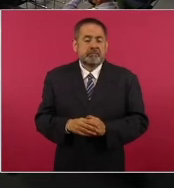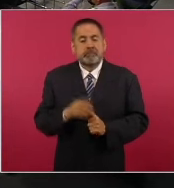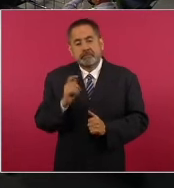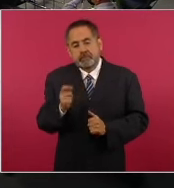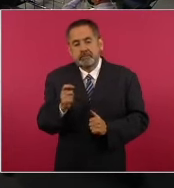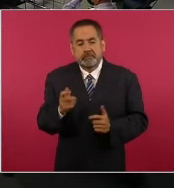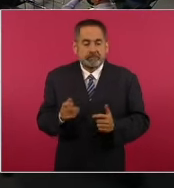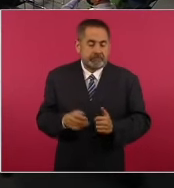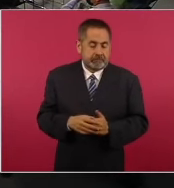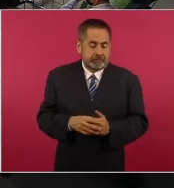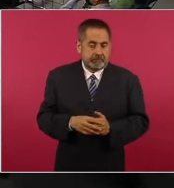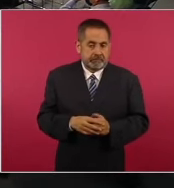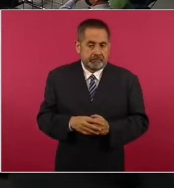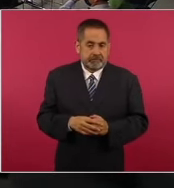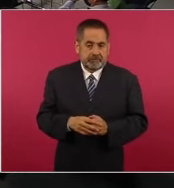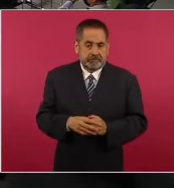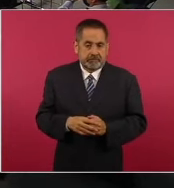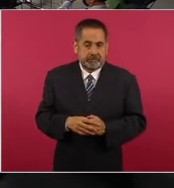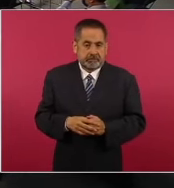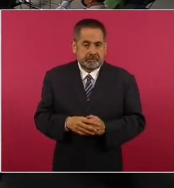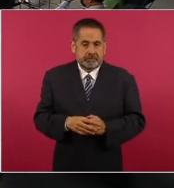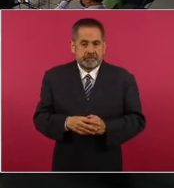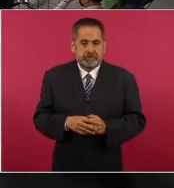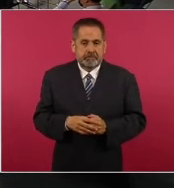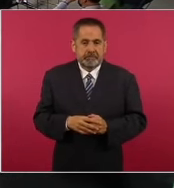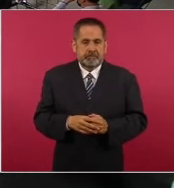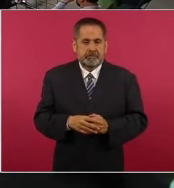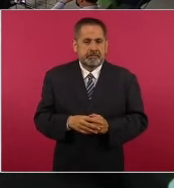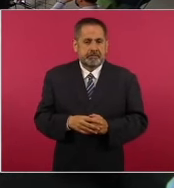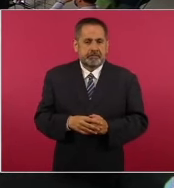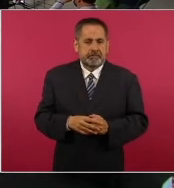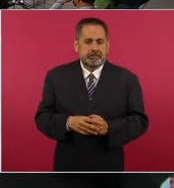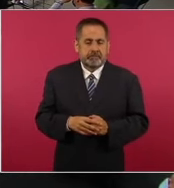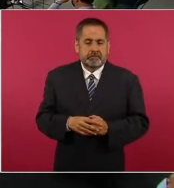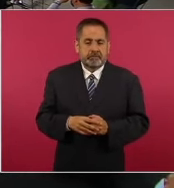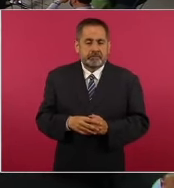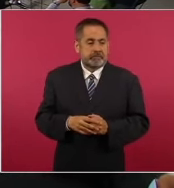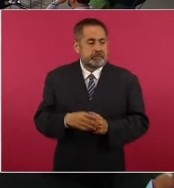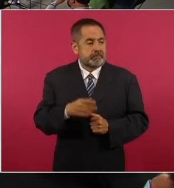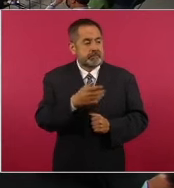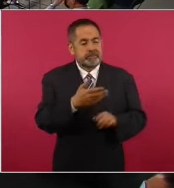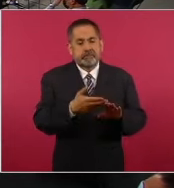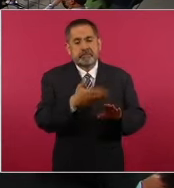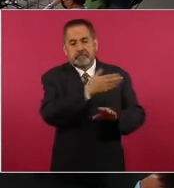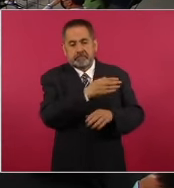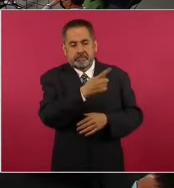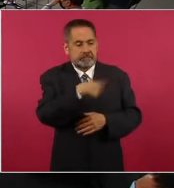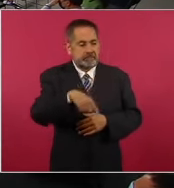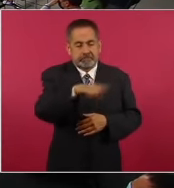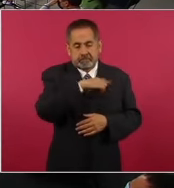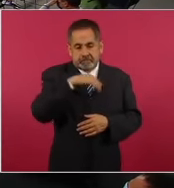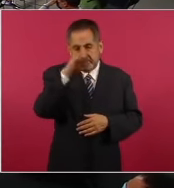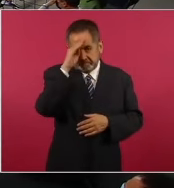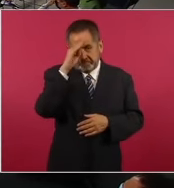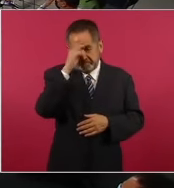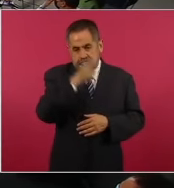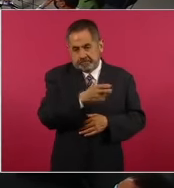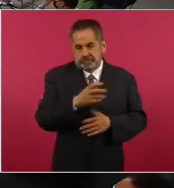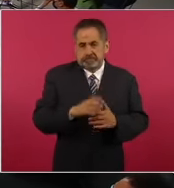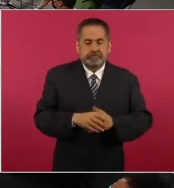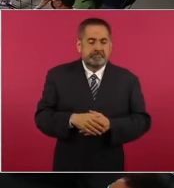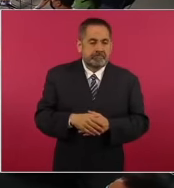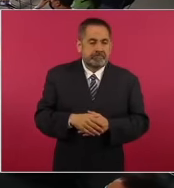pensaban eso, y